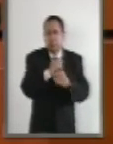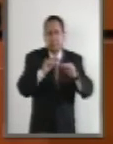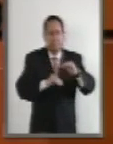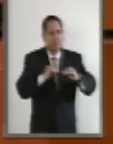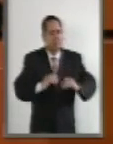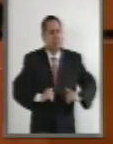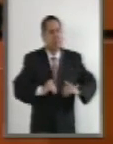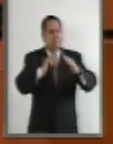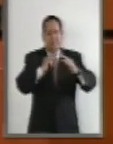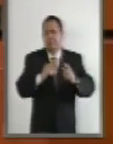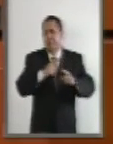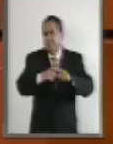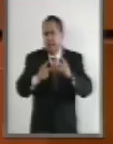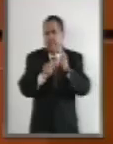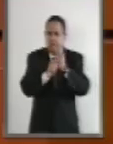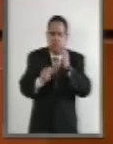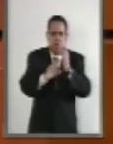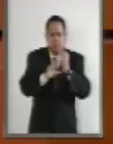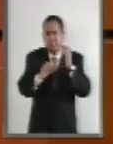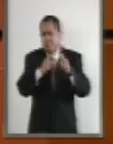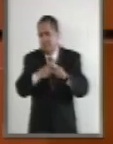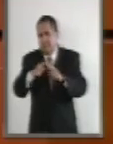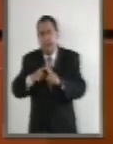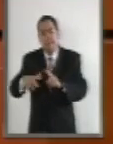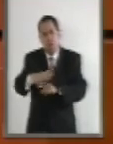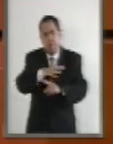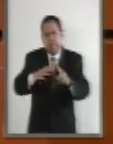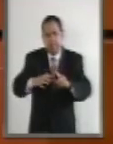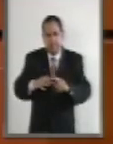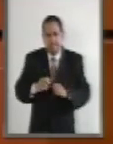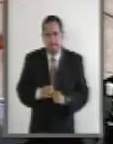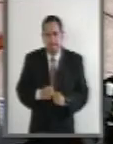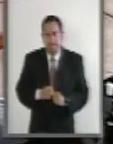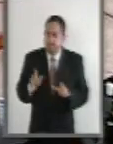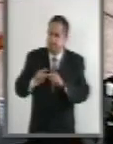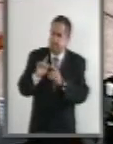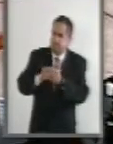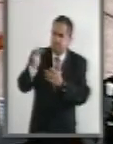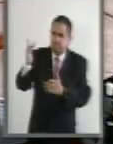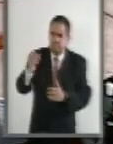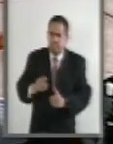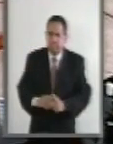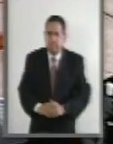urbano, transporte y medio ambiente. Es cuanto, muchas gracias.